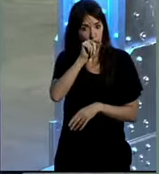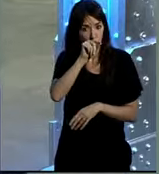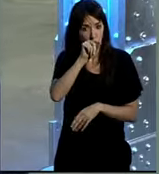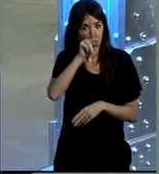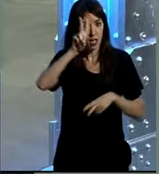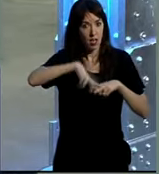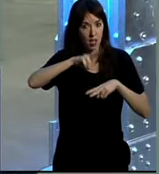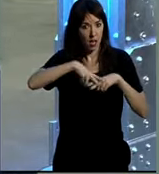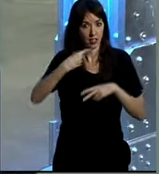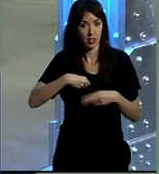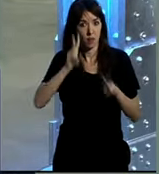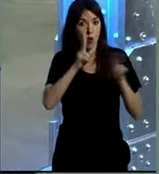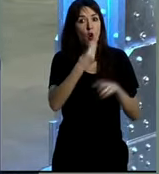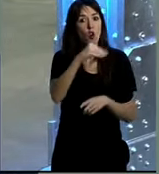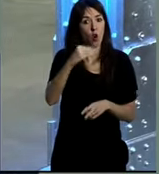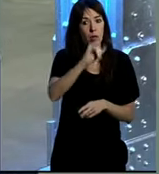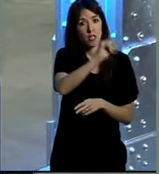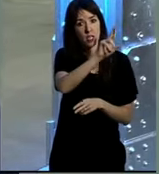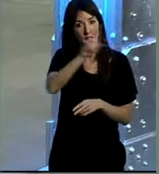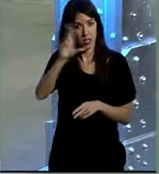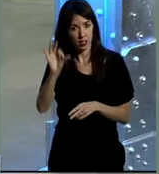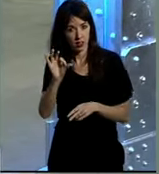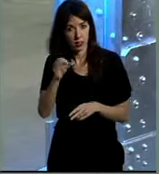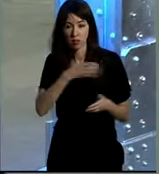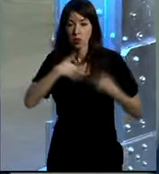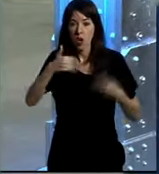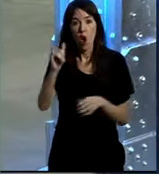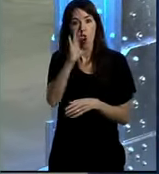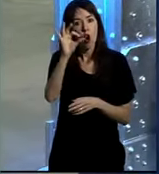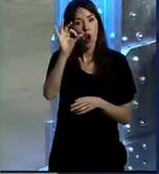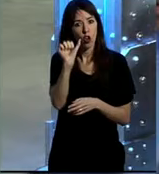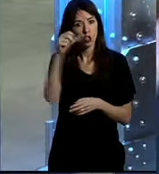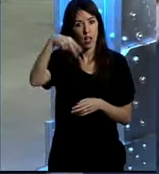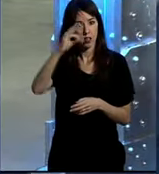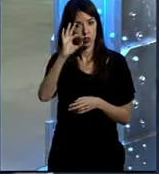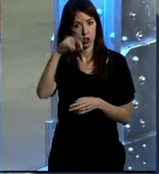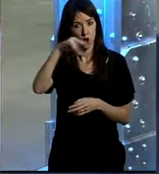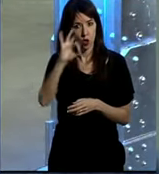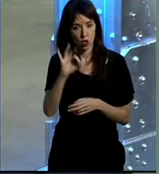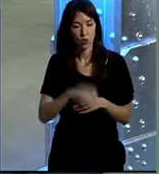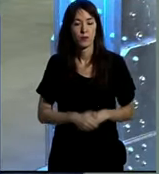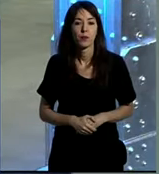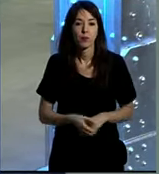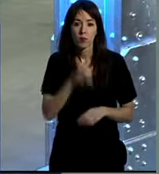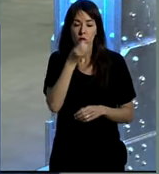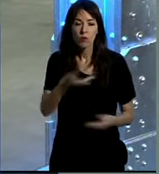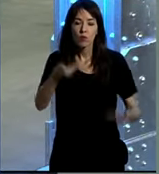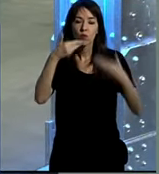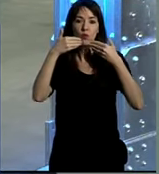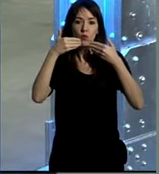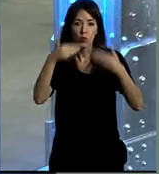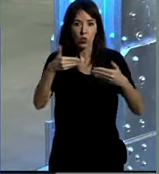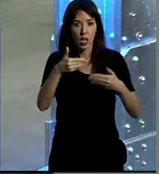en el hashtag que aparece, Jóvenes IRRSS. Cuando quieras, José Antonio. Muy bien, pues muchas gracias a